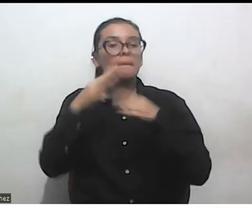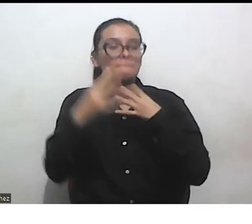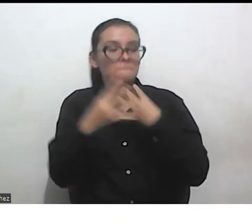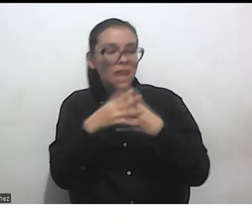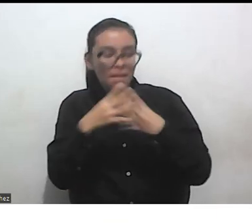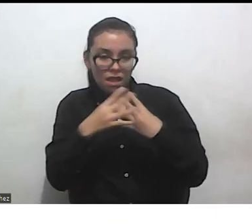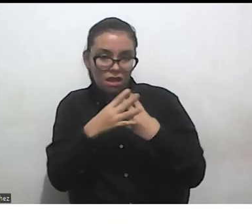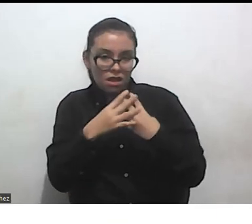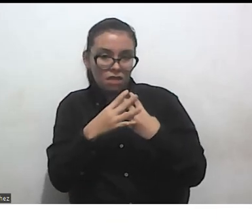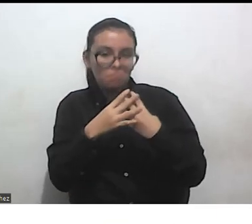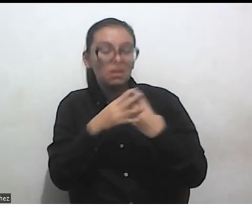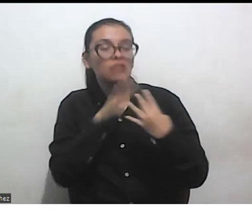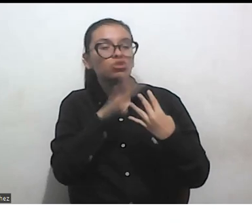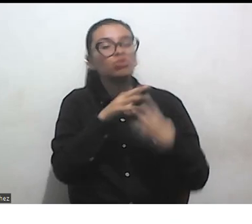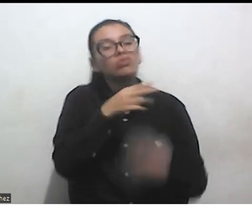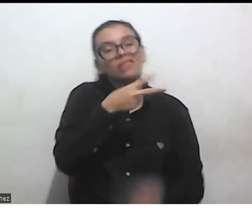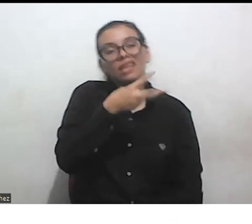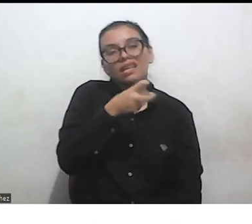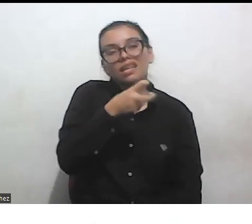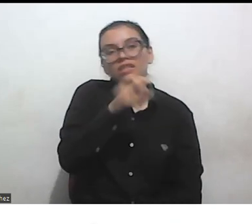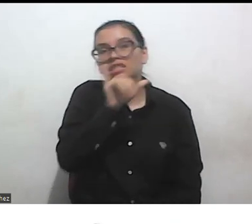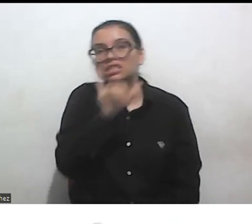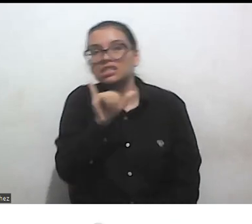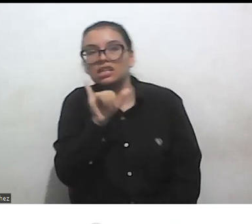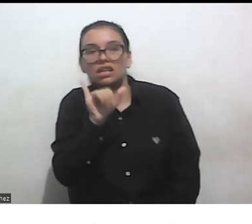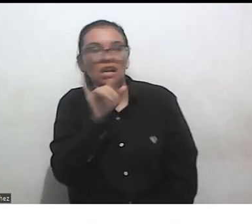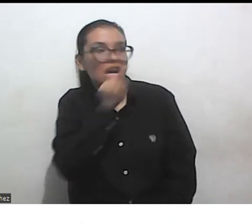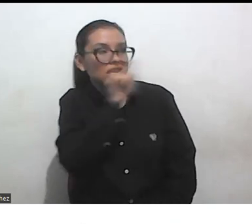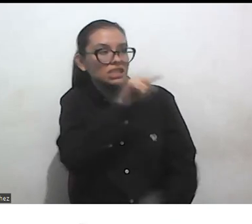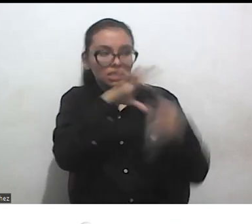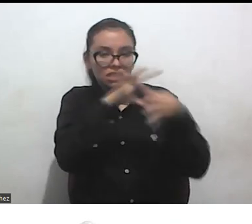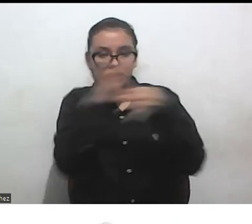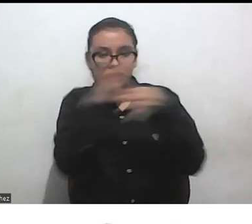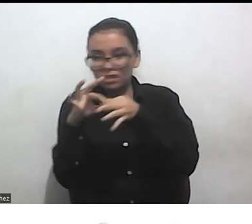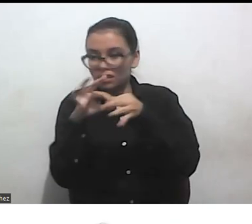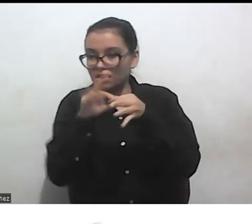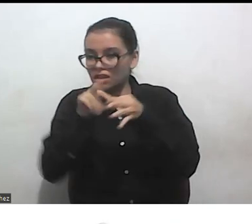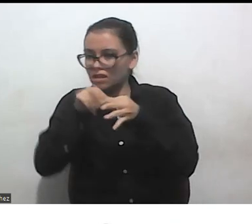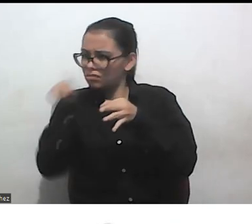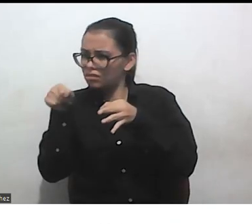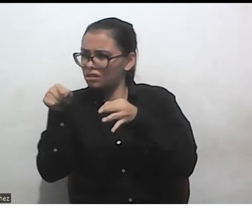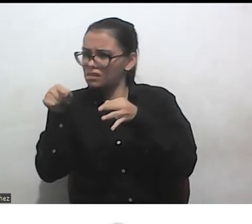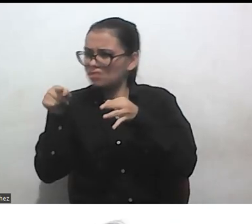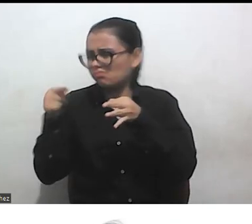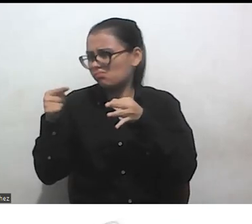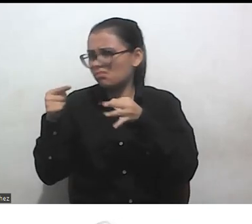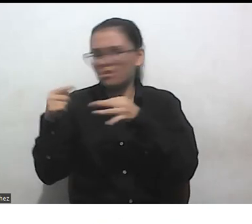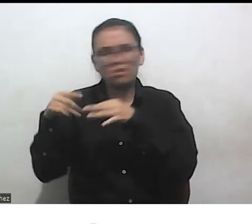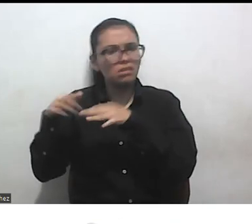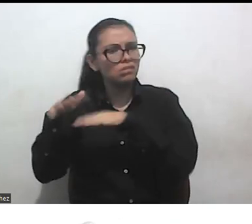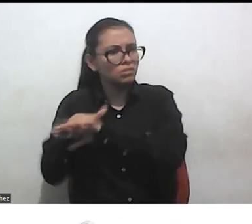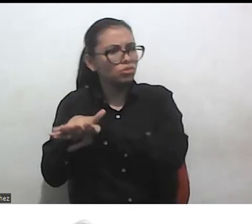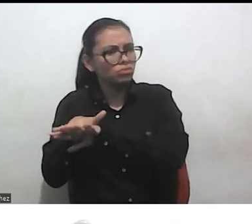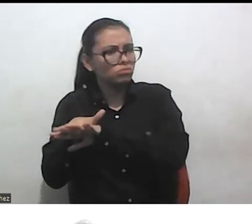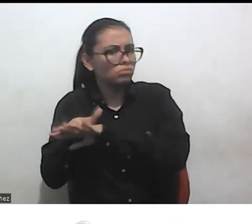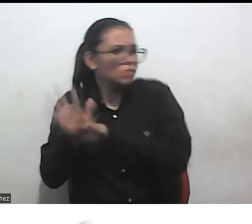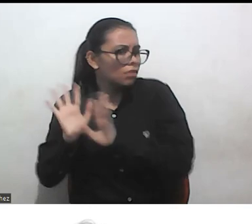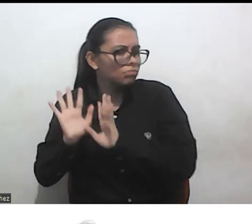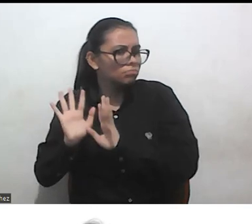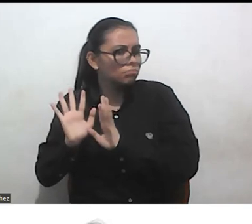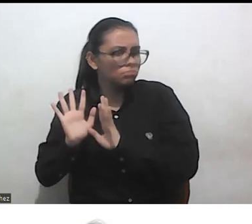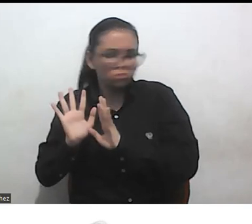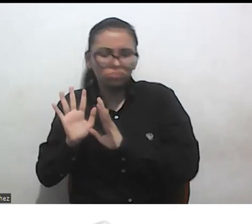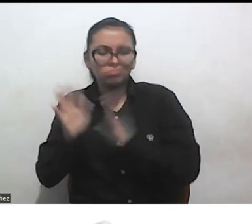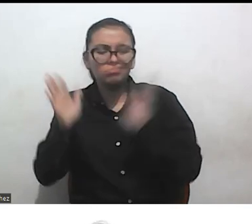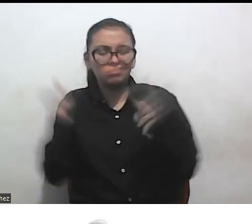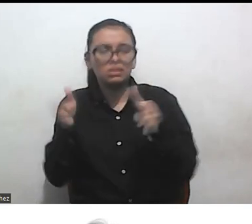X y Y conectan aquí, y aquí encontramos interseccionalidad. Es una cosa muy restringida, también